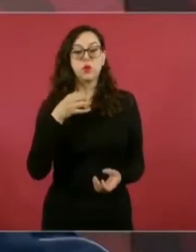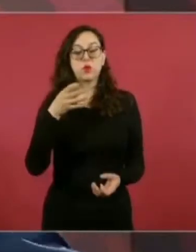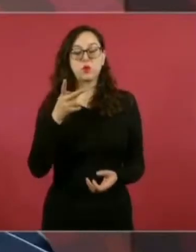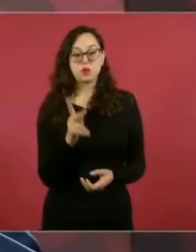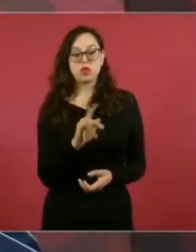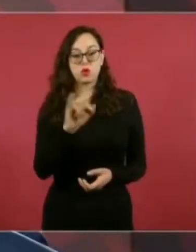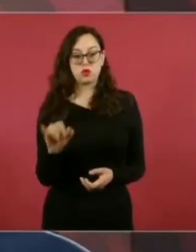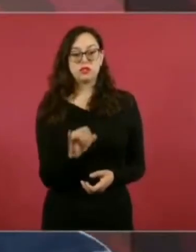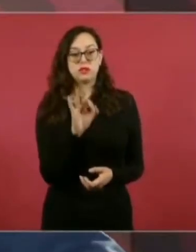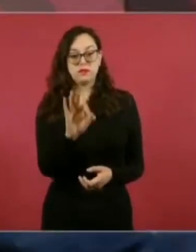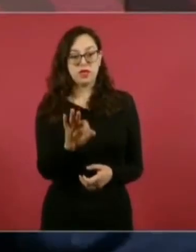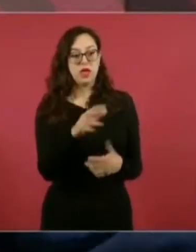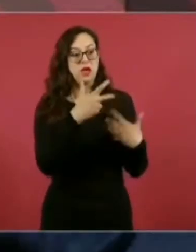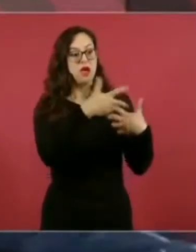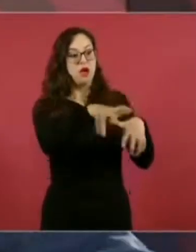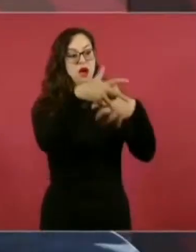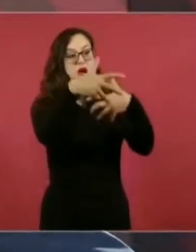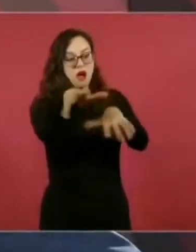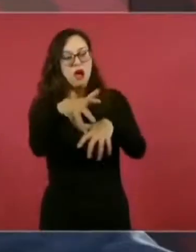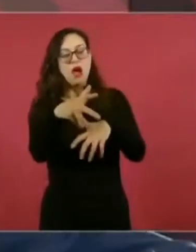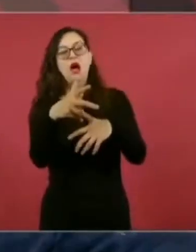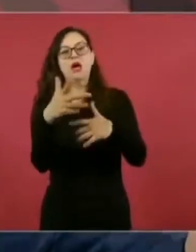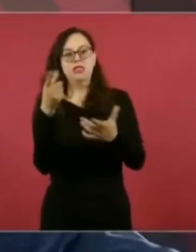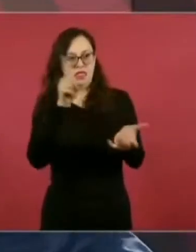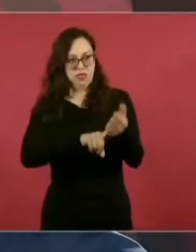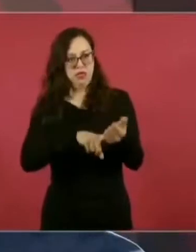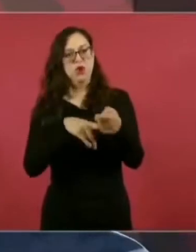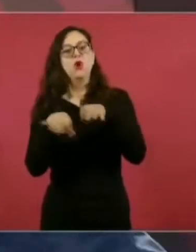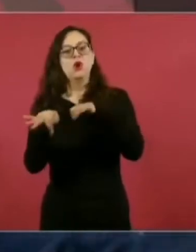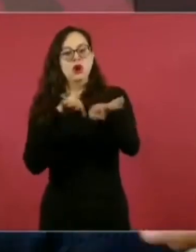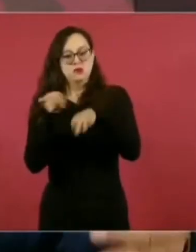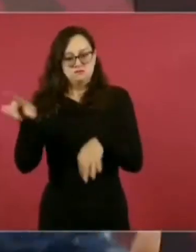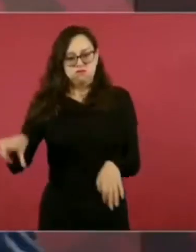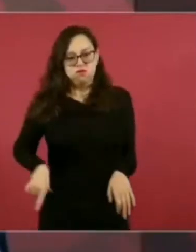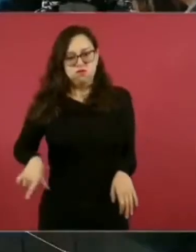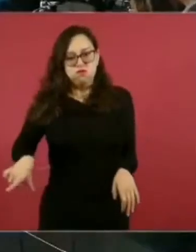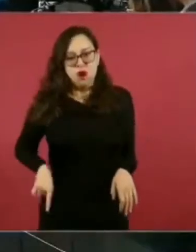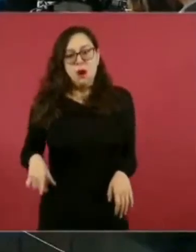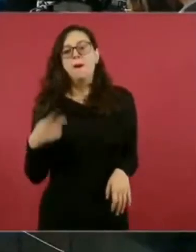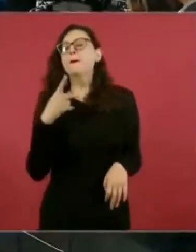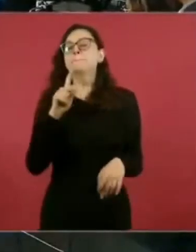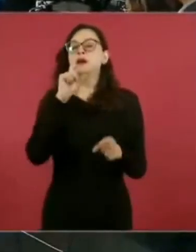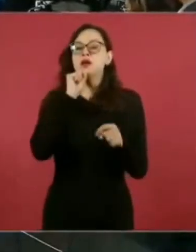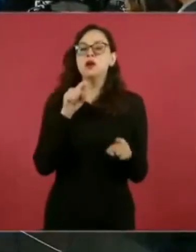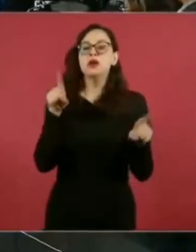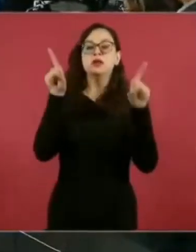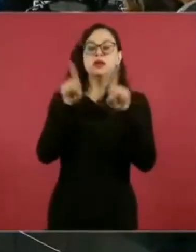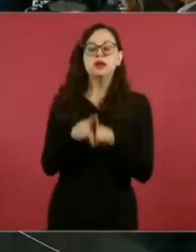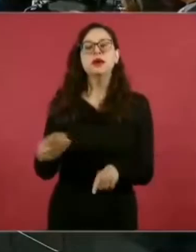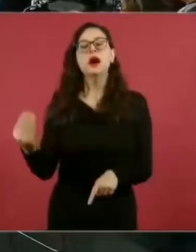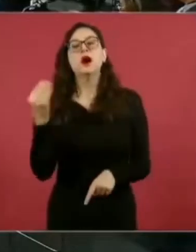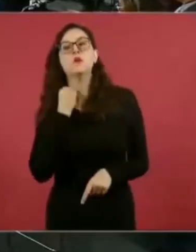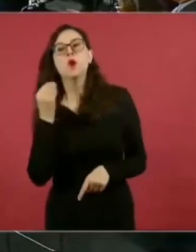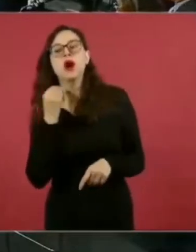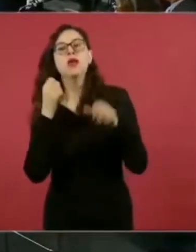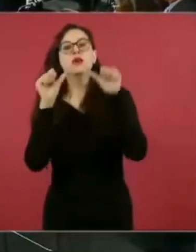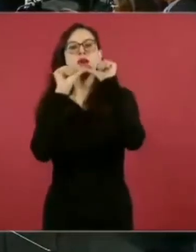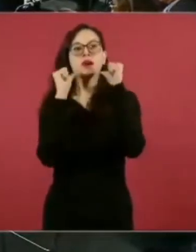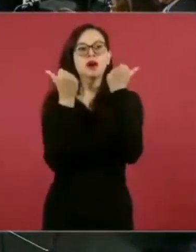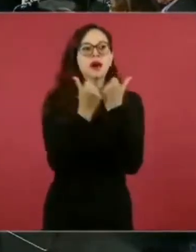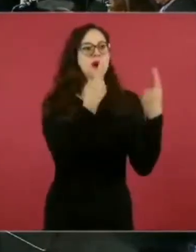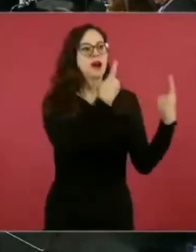a los despachos de abogados y de las asociaciones de abogados,